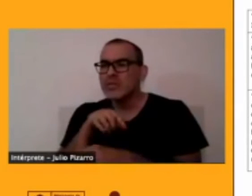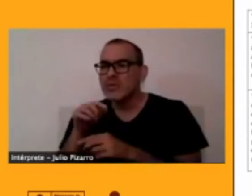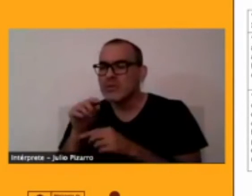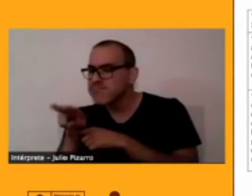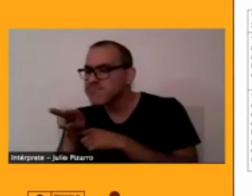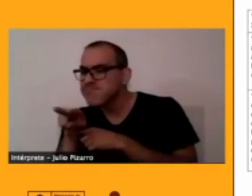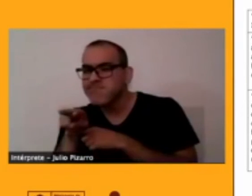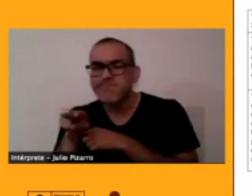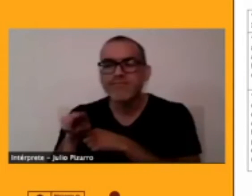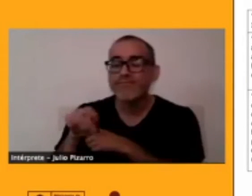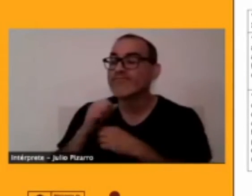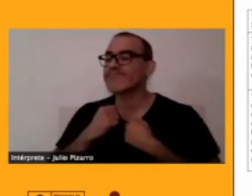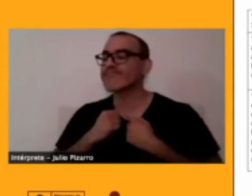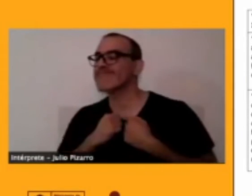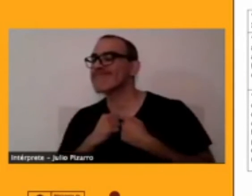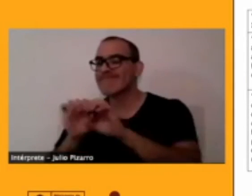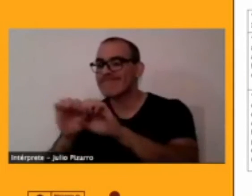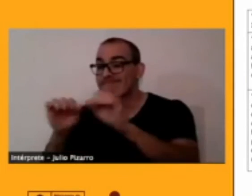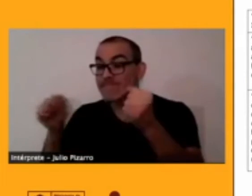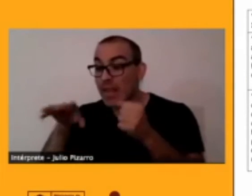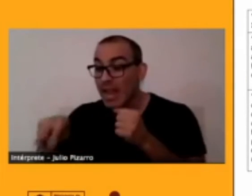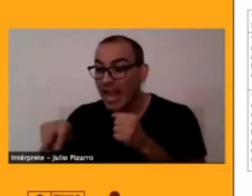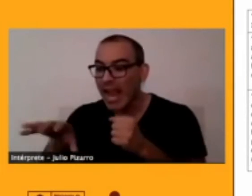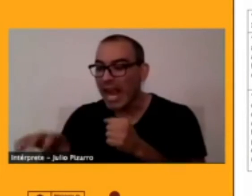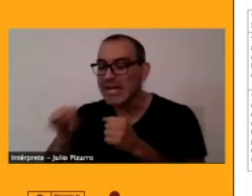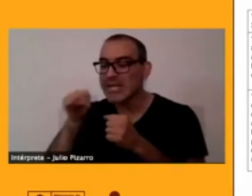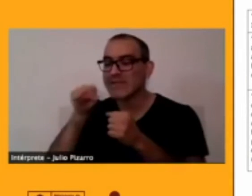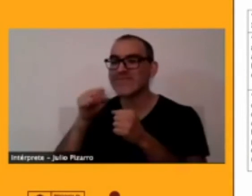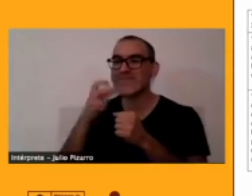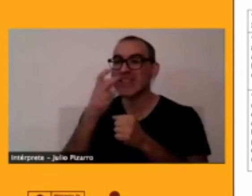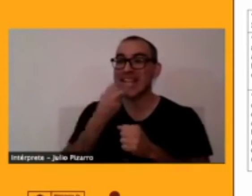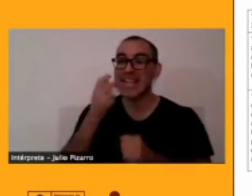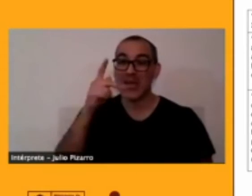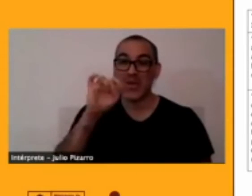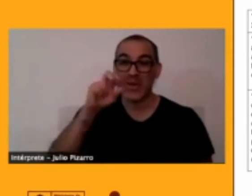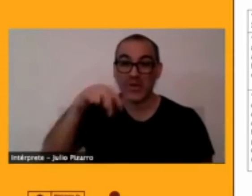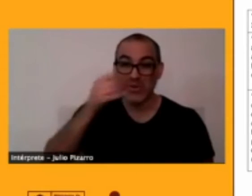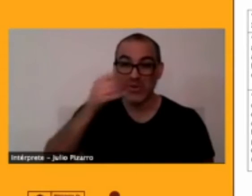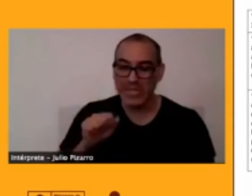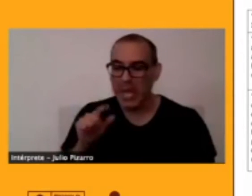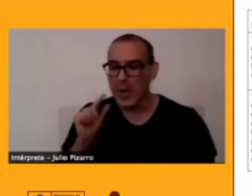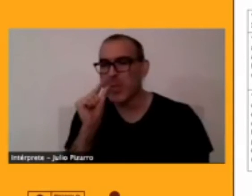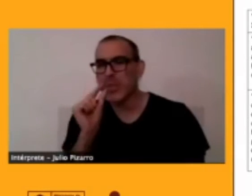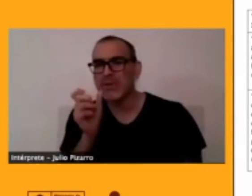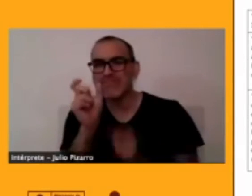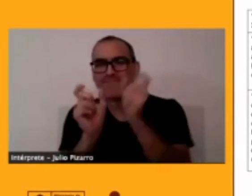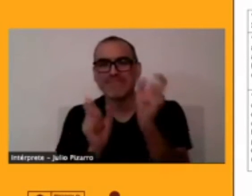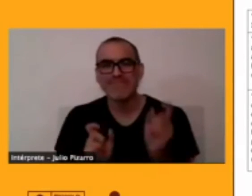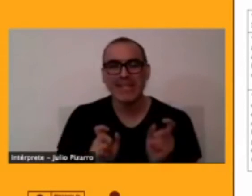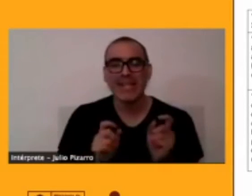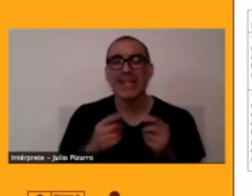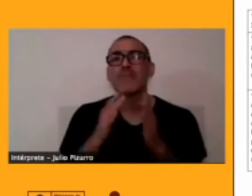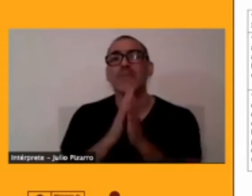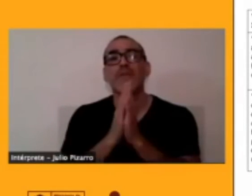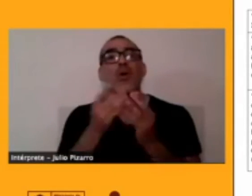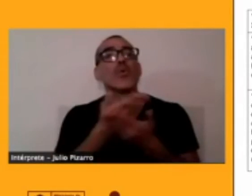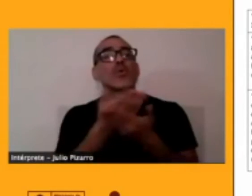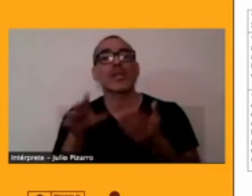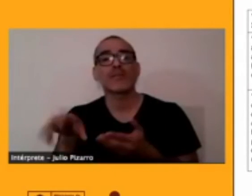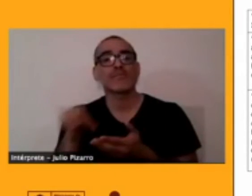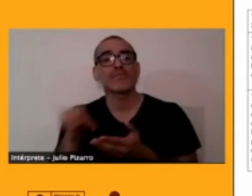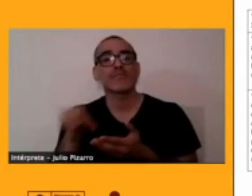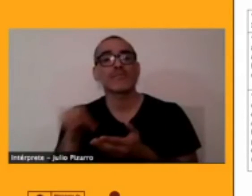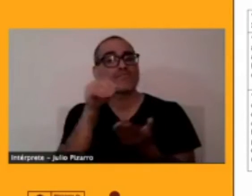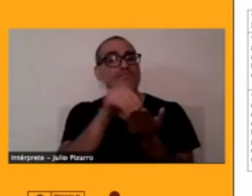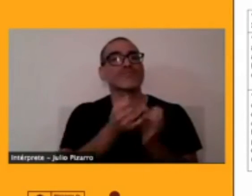quedar para la posteridad de esta lengua. Él estaba, de alguna forma, informándonos de que es una riqueza,